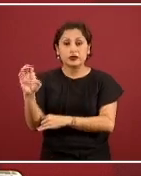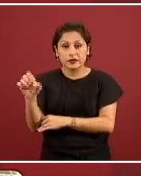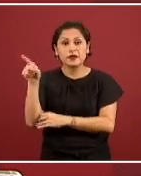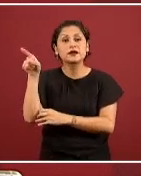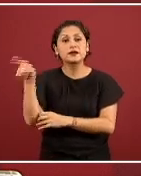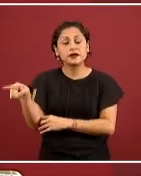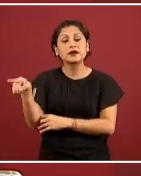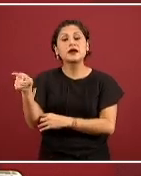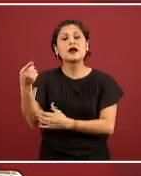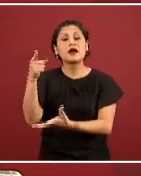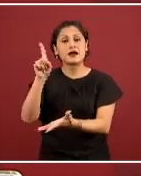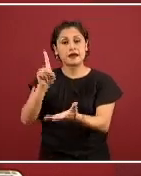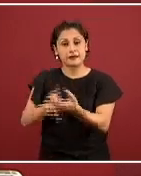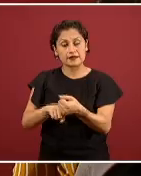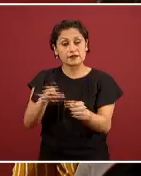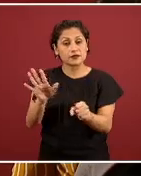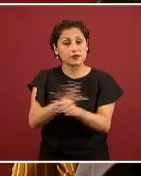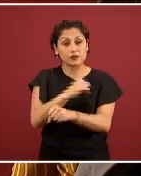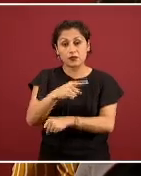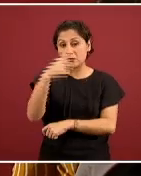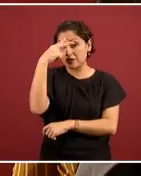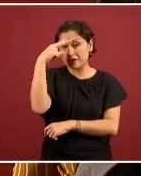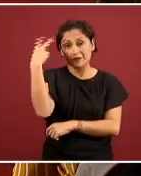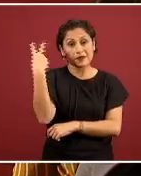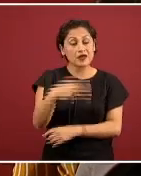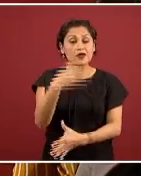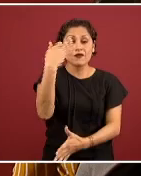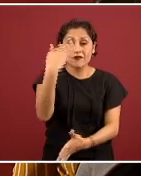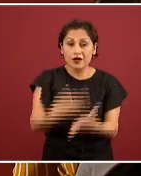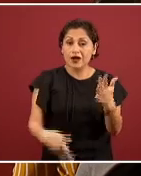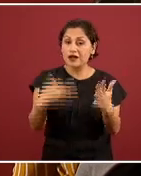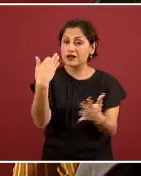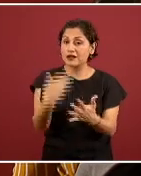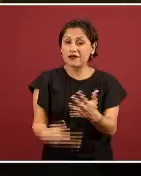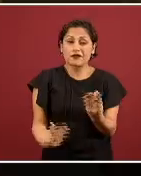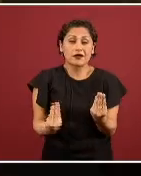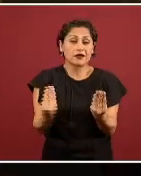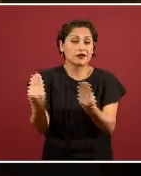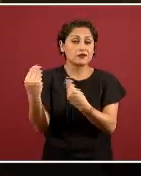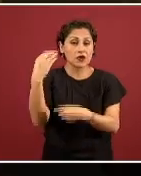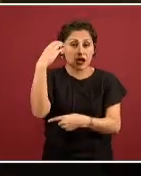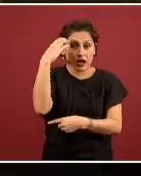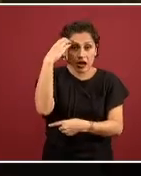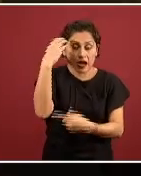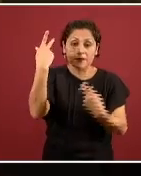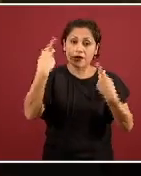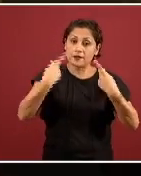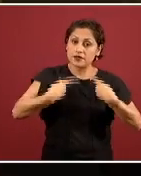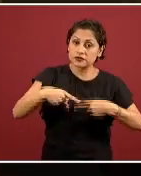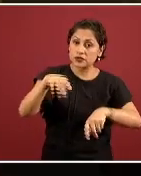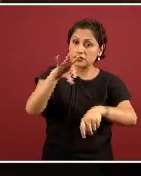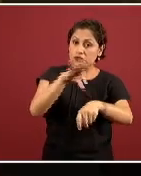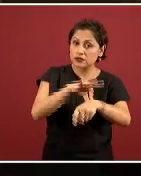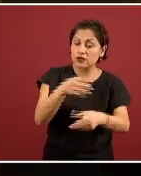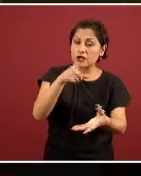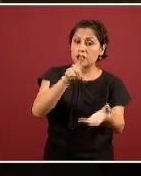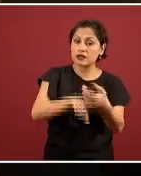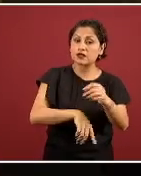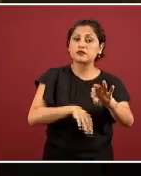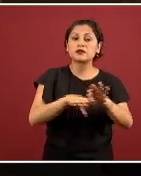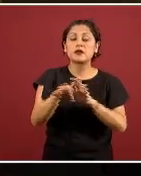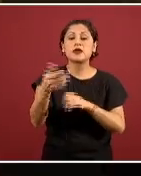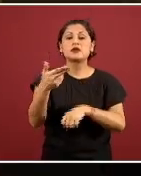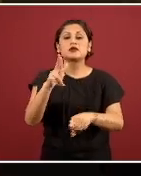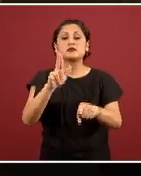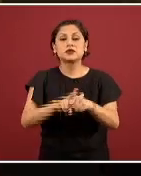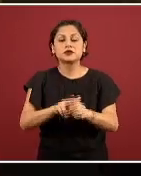en términos de su capacidad de número de camas número de hospitales número de personal entonces lo que le pido es si pudiera recapitular sobre